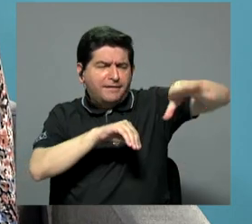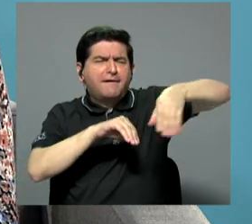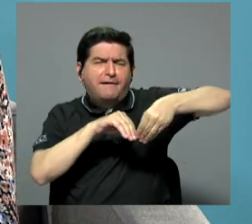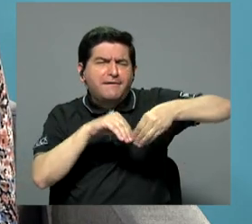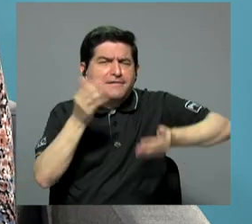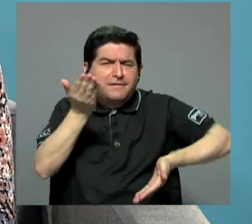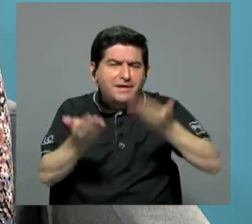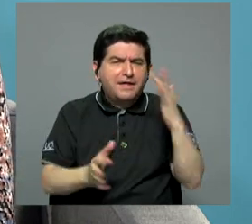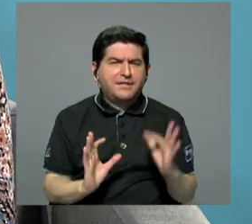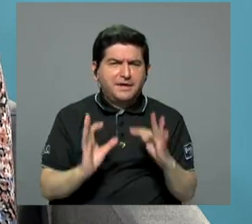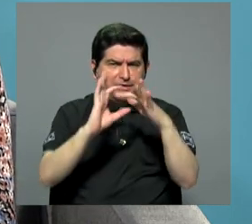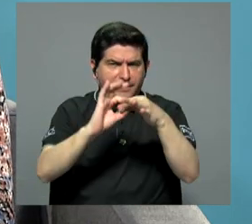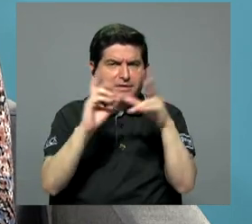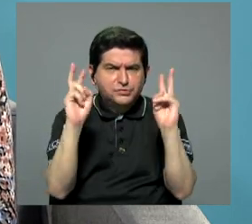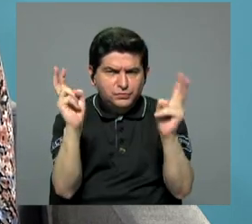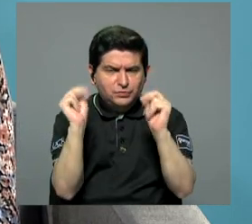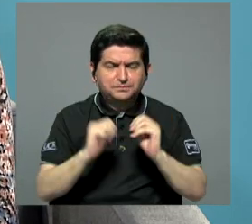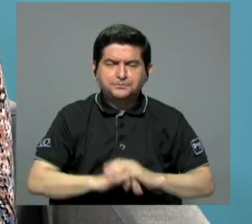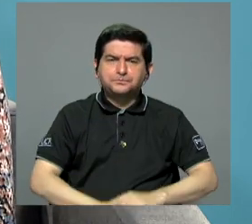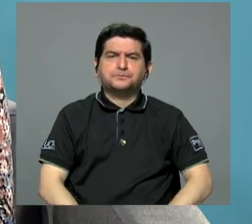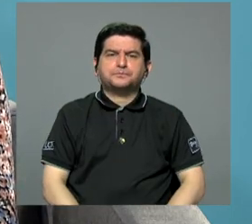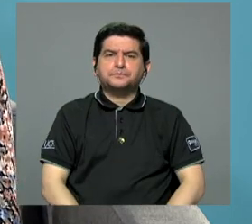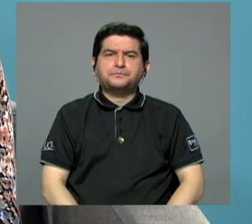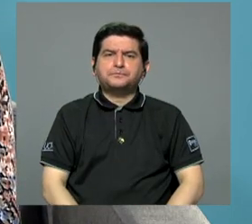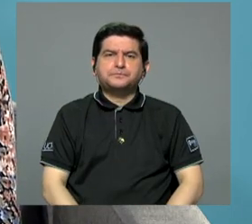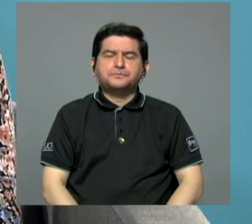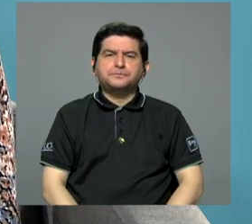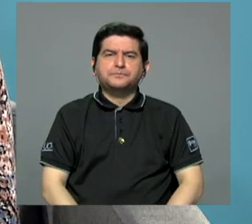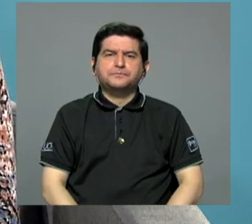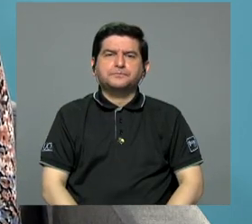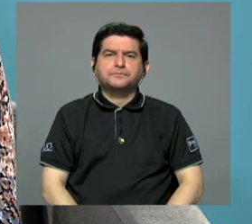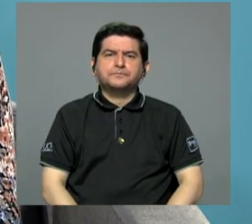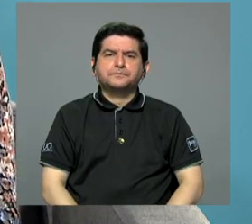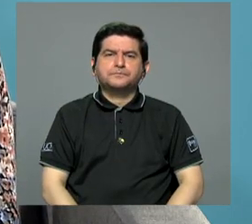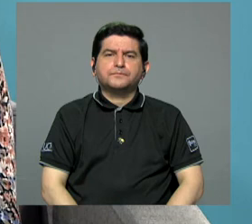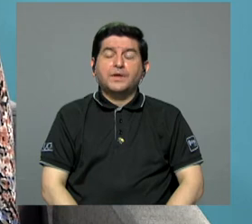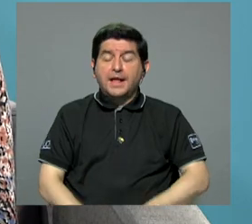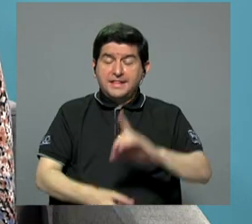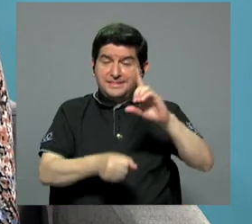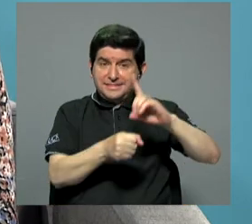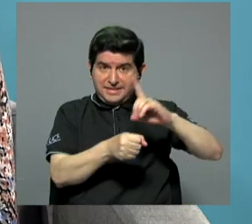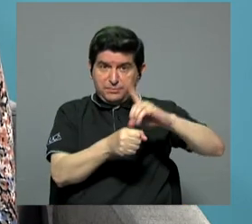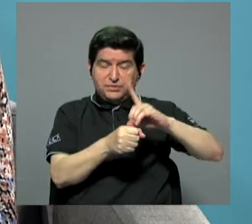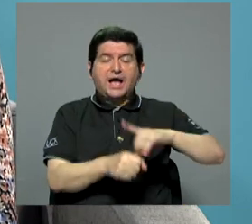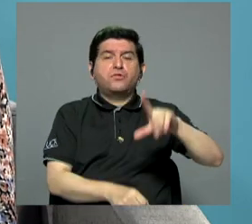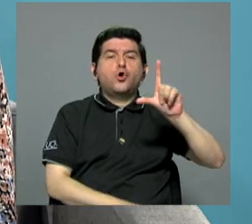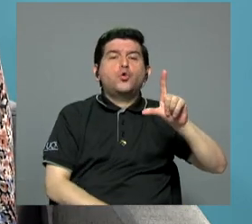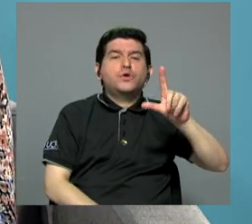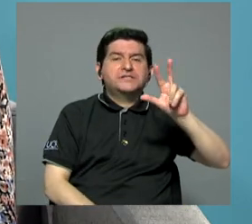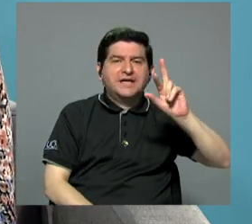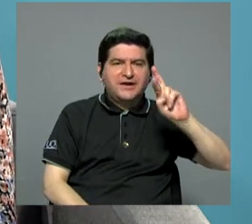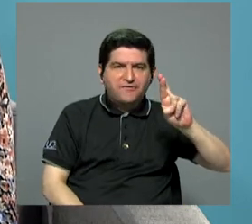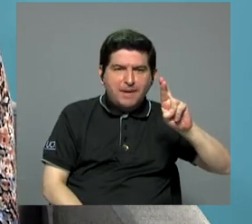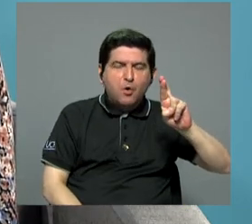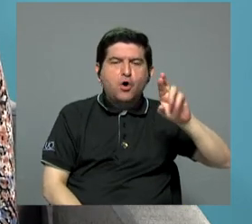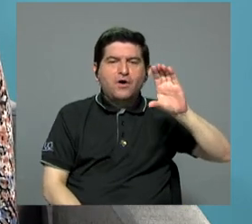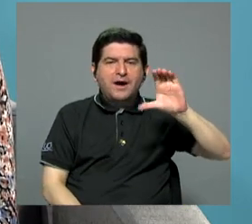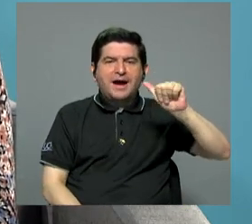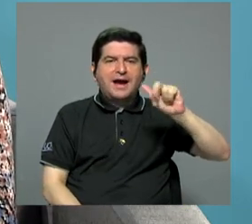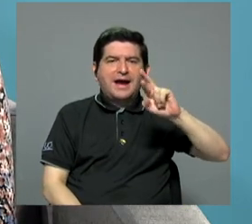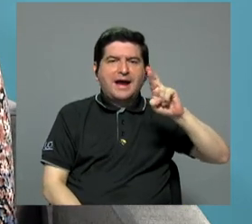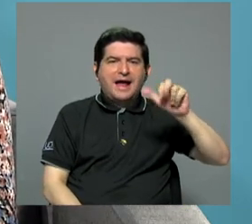ahí a propósito de este tema porque el diputado Luis Ramón Carranza me parece